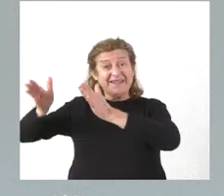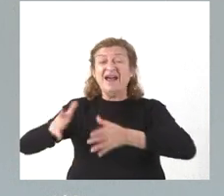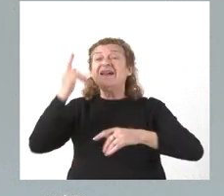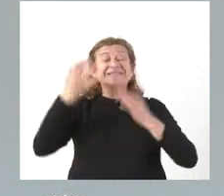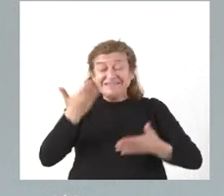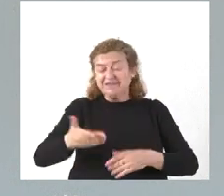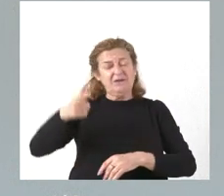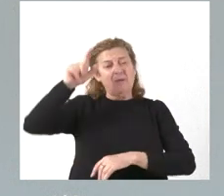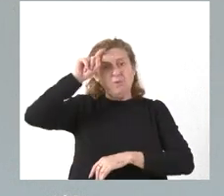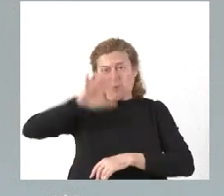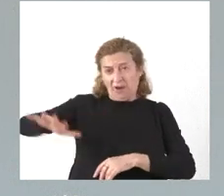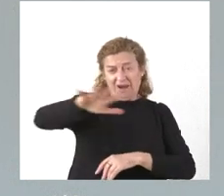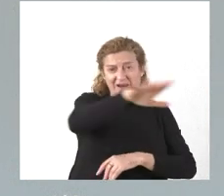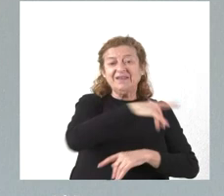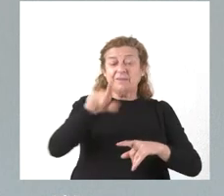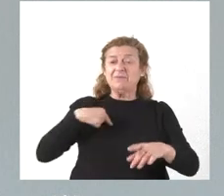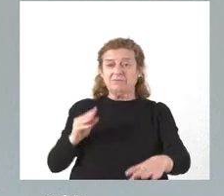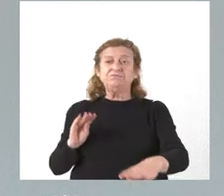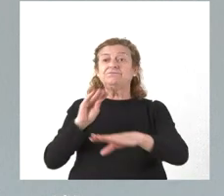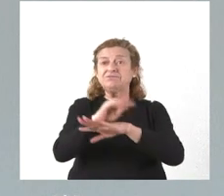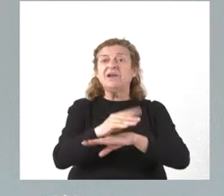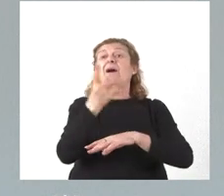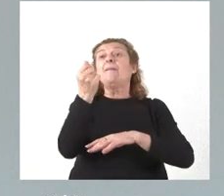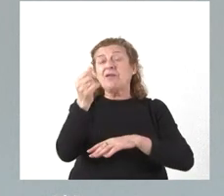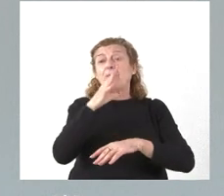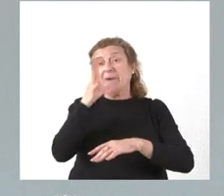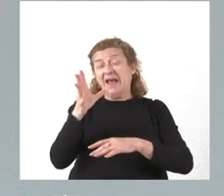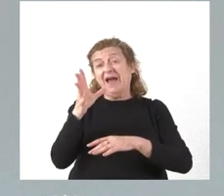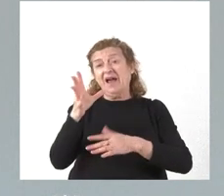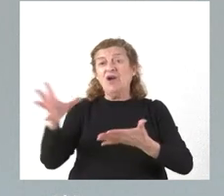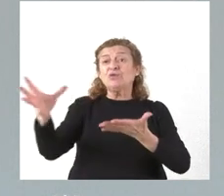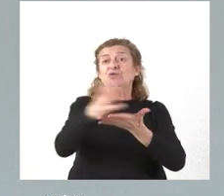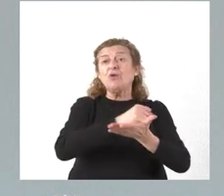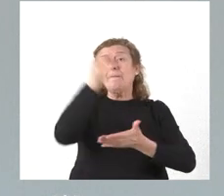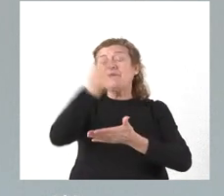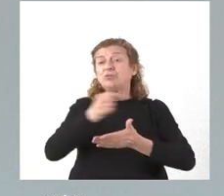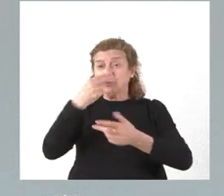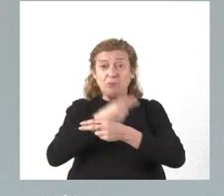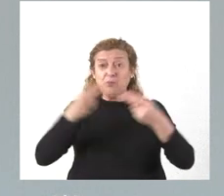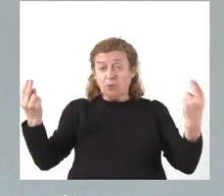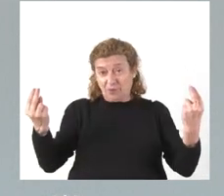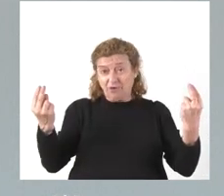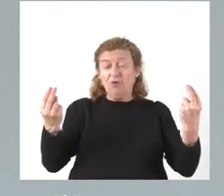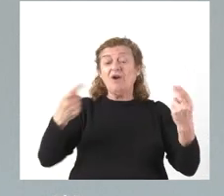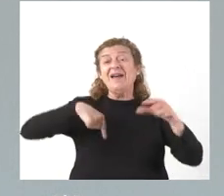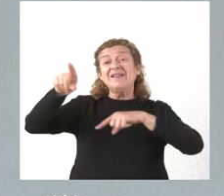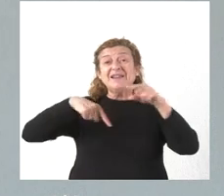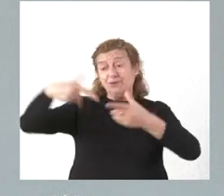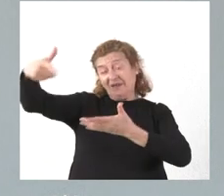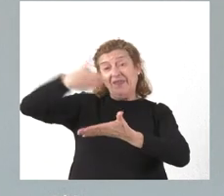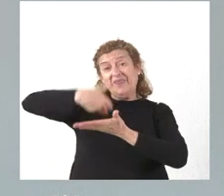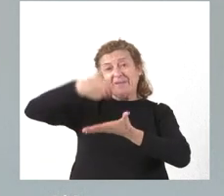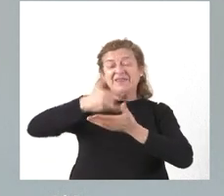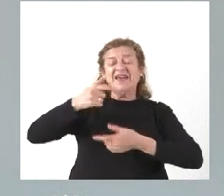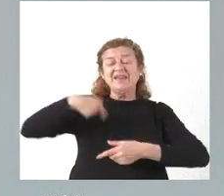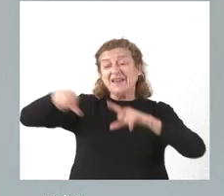y, además, con esto se financia el coste que tiene para el conjunto del presupuesto público el que el transporte a la demanda y el transporte